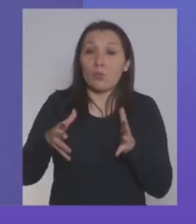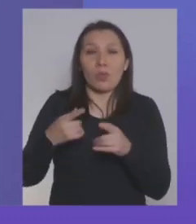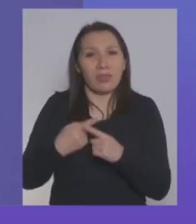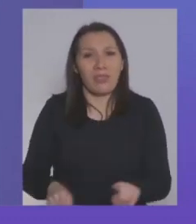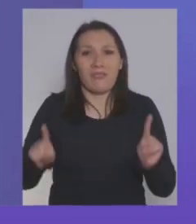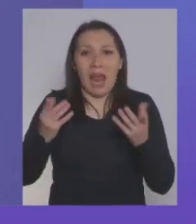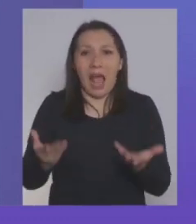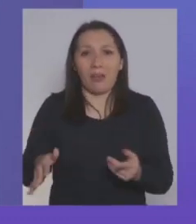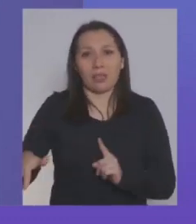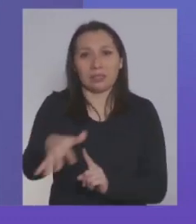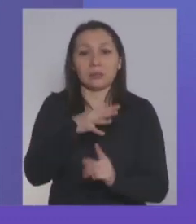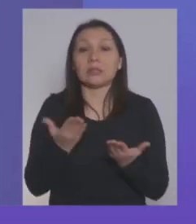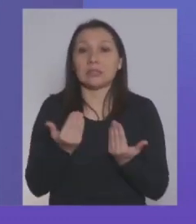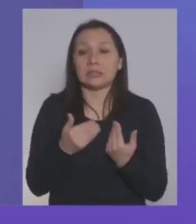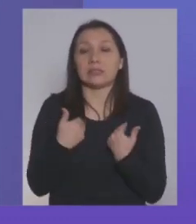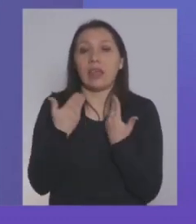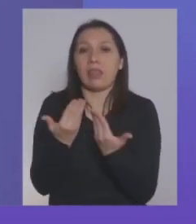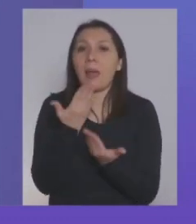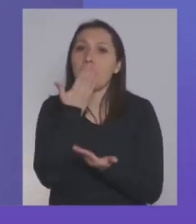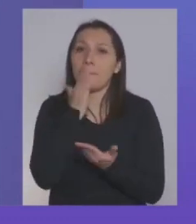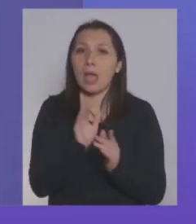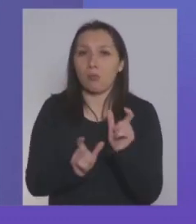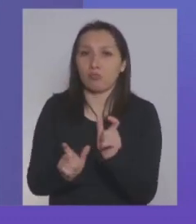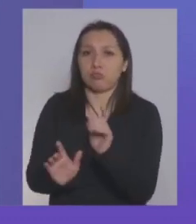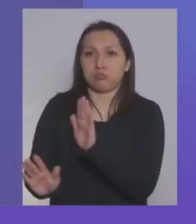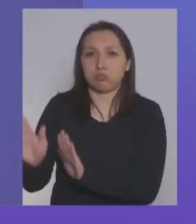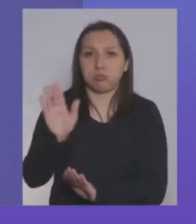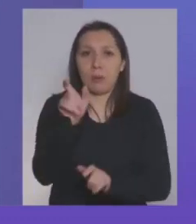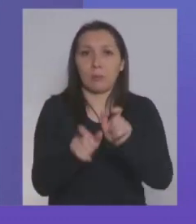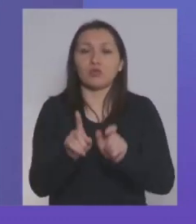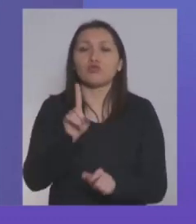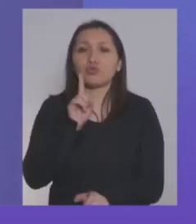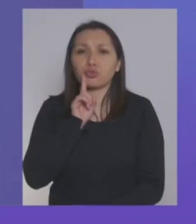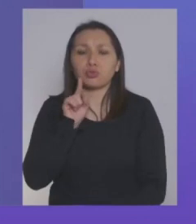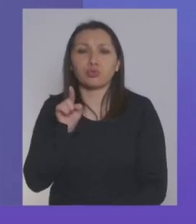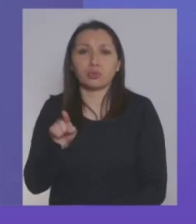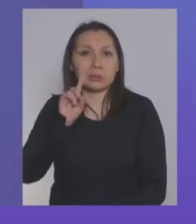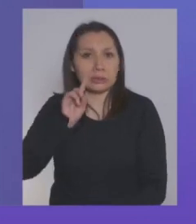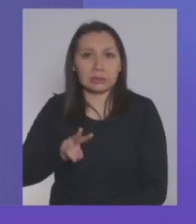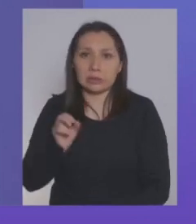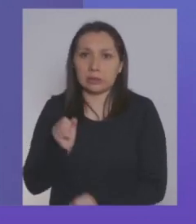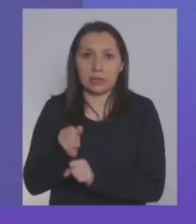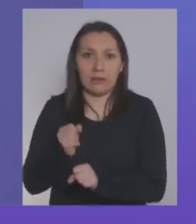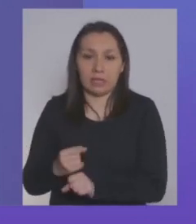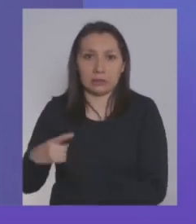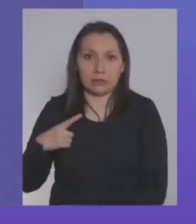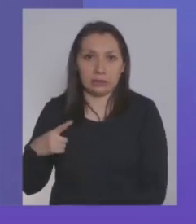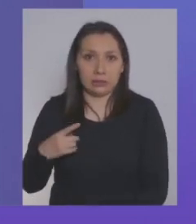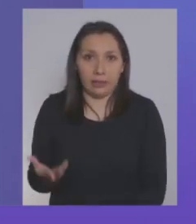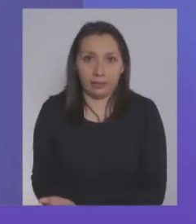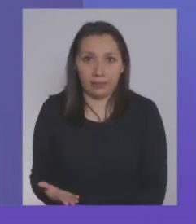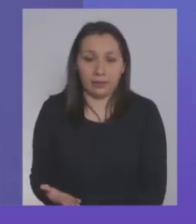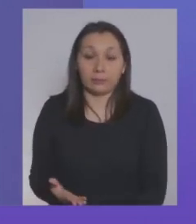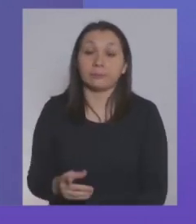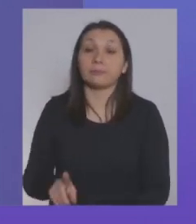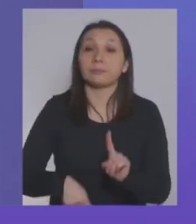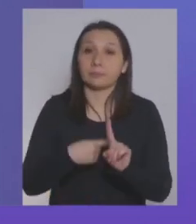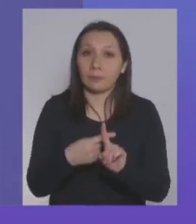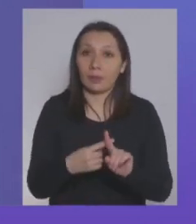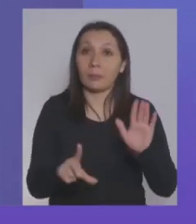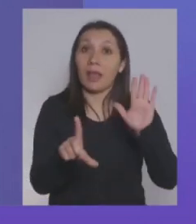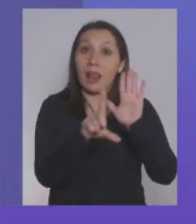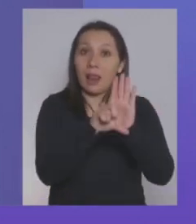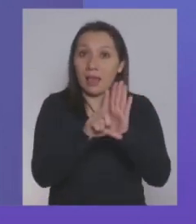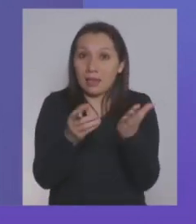y necesitamos entregar una mejor protección a las personas que se encuentran desempleadas. Pero además de eso, la